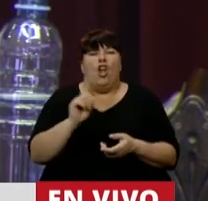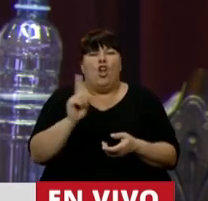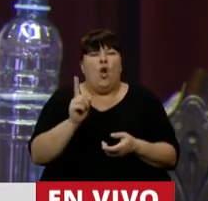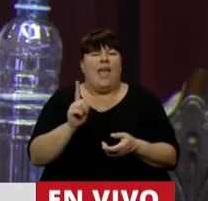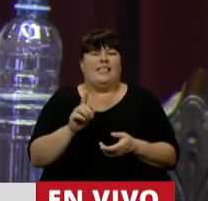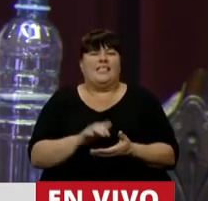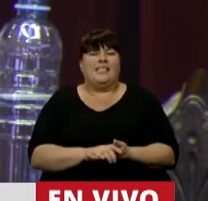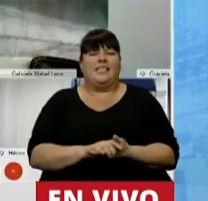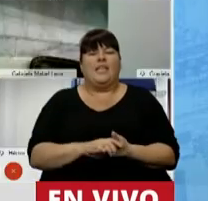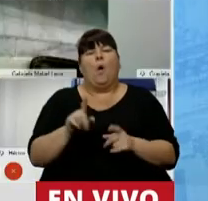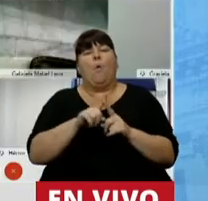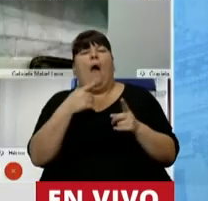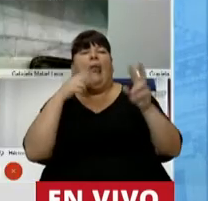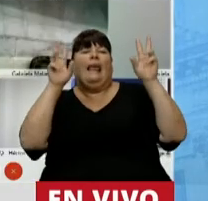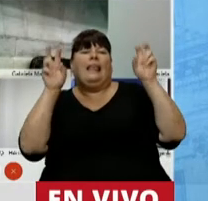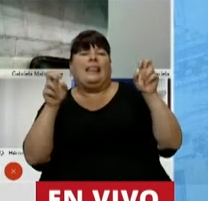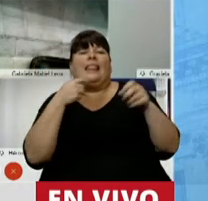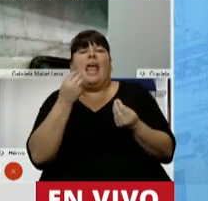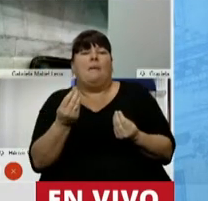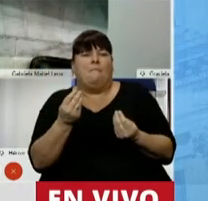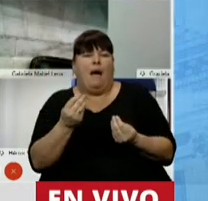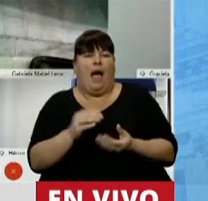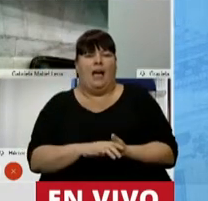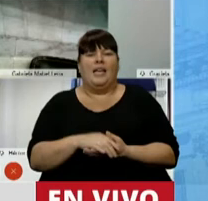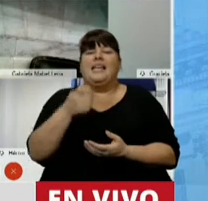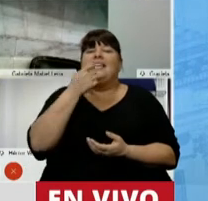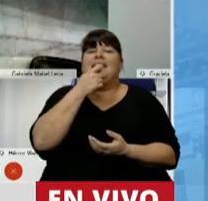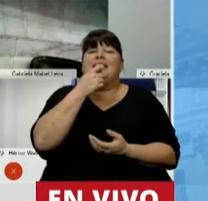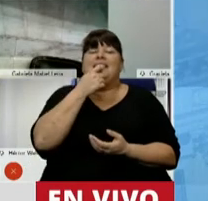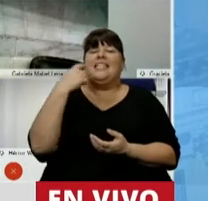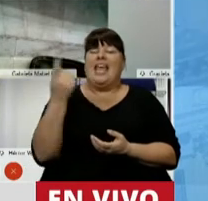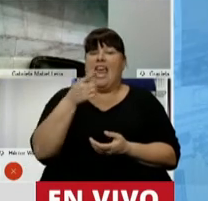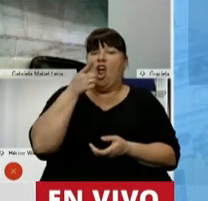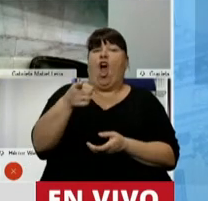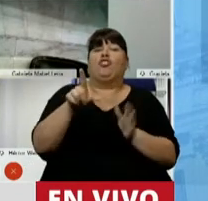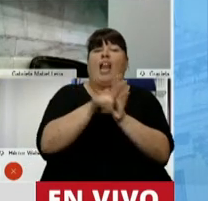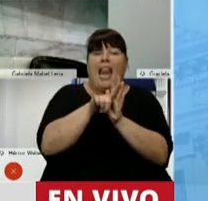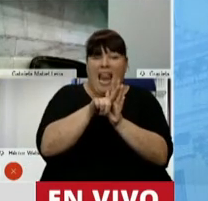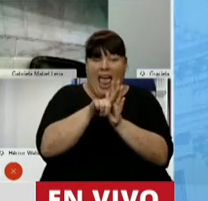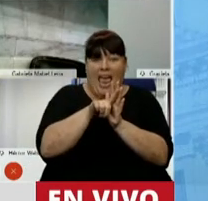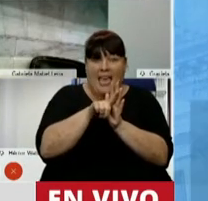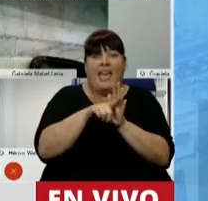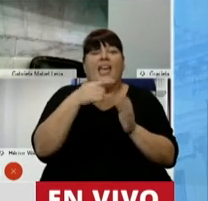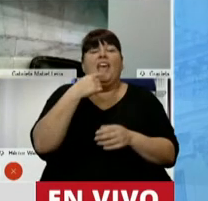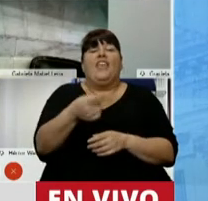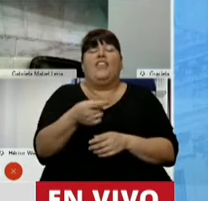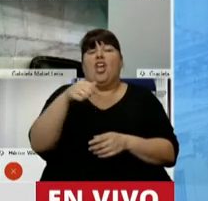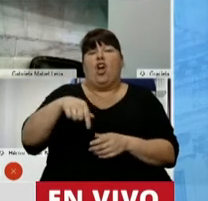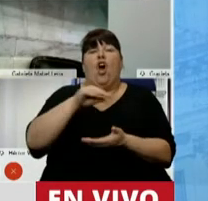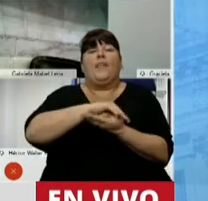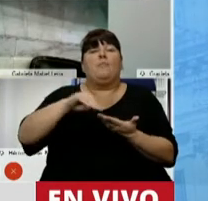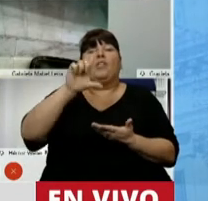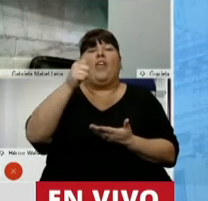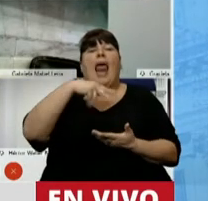trata de poner o de tipificar que quienes estamos en contra de esta medida, que como bien se dijo acá el